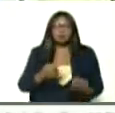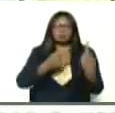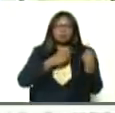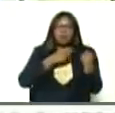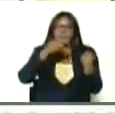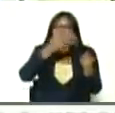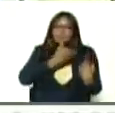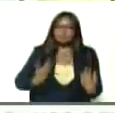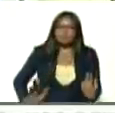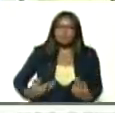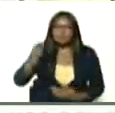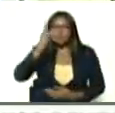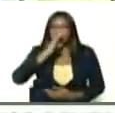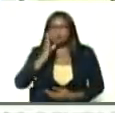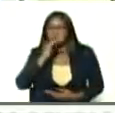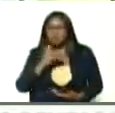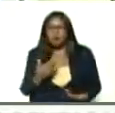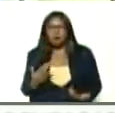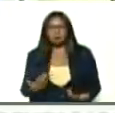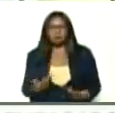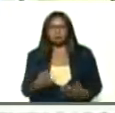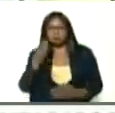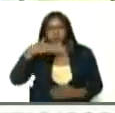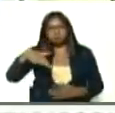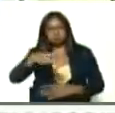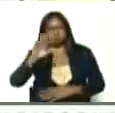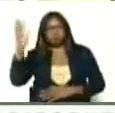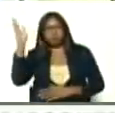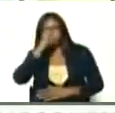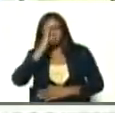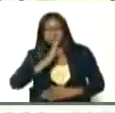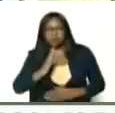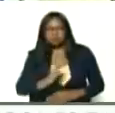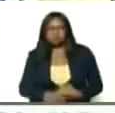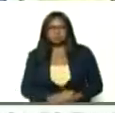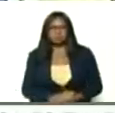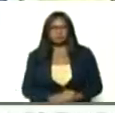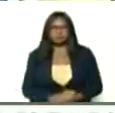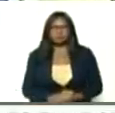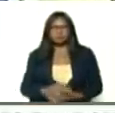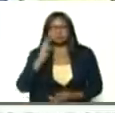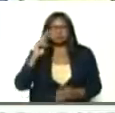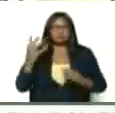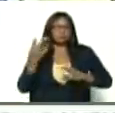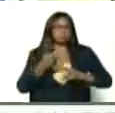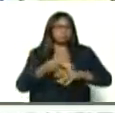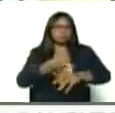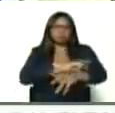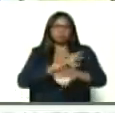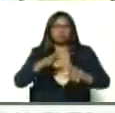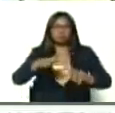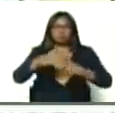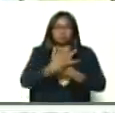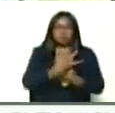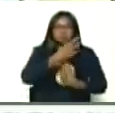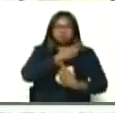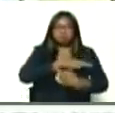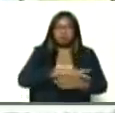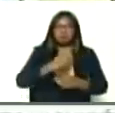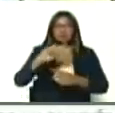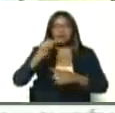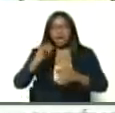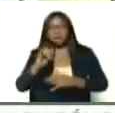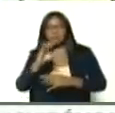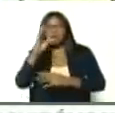Jair Bolsonaro, con el pueblo de Brasil, estando en el mayor colapso, Brasil se ha